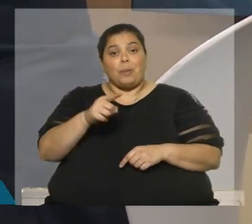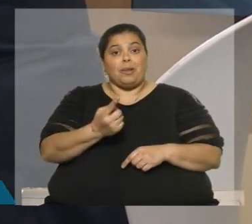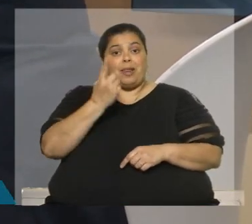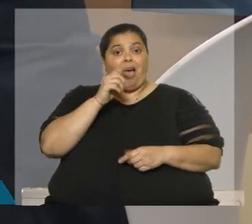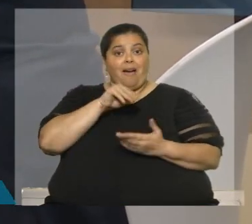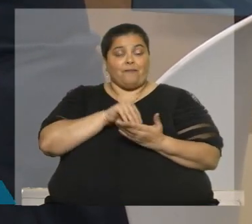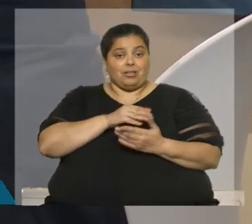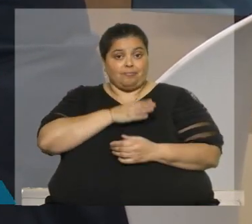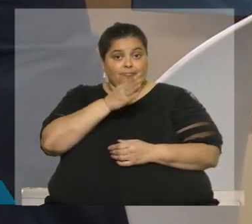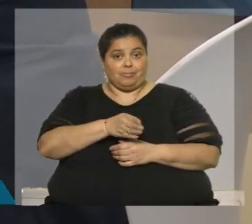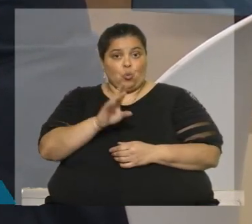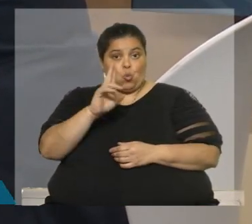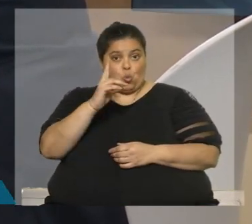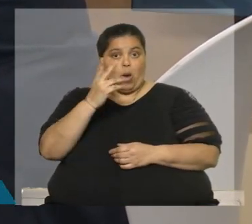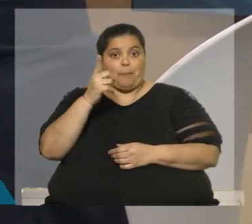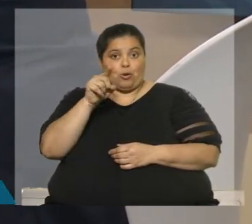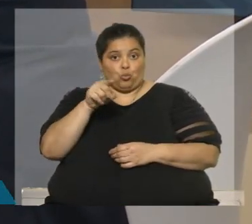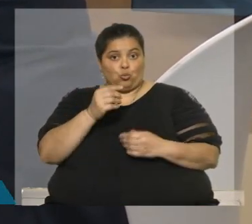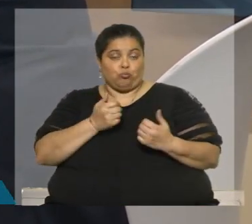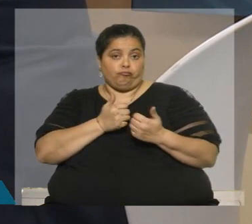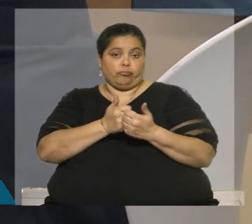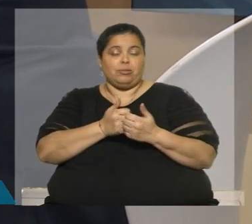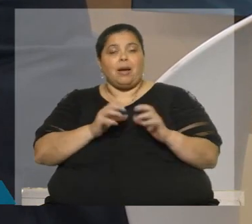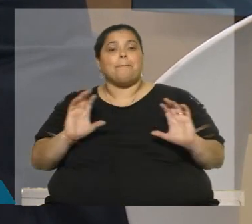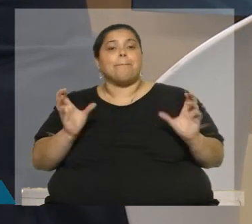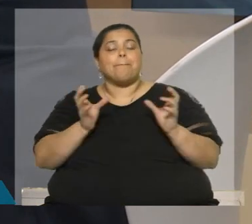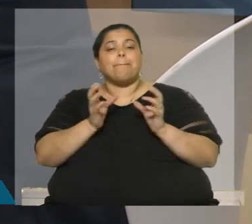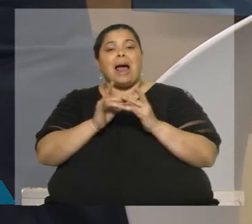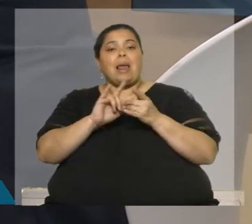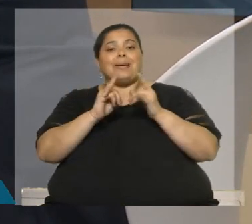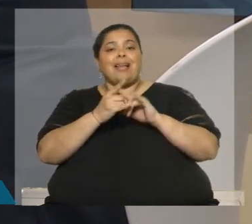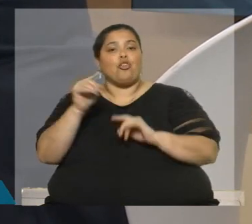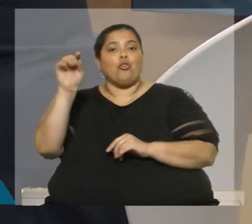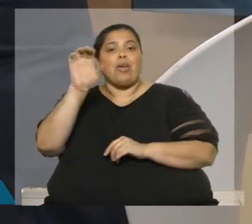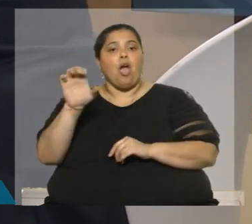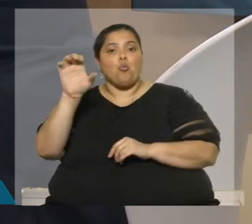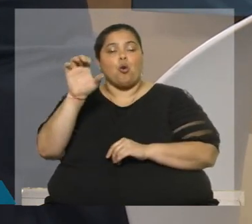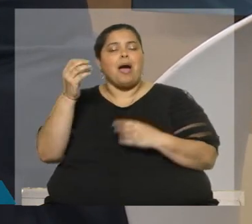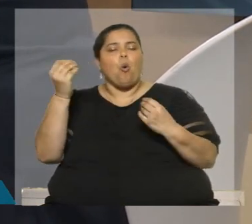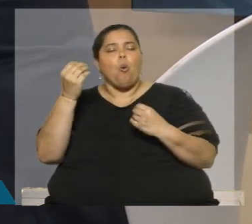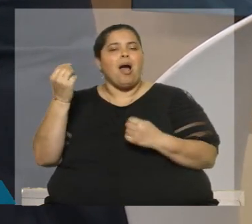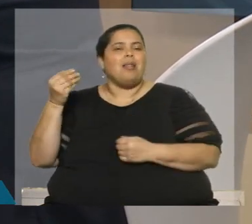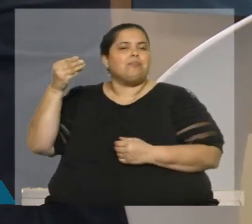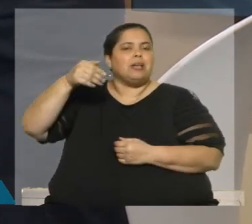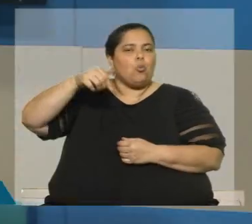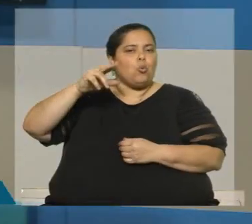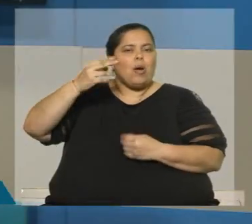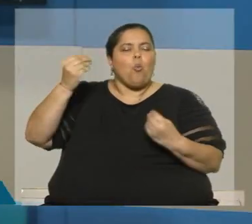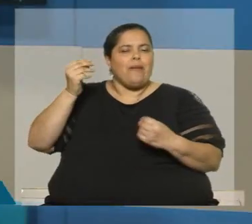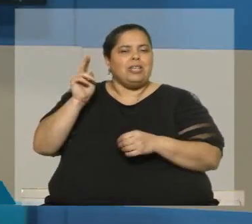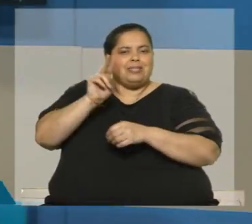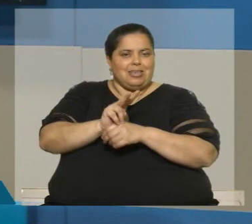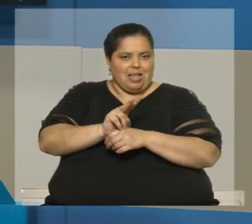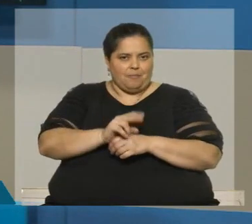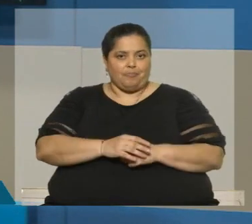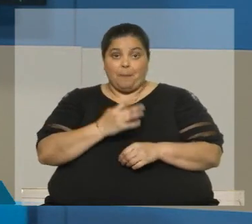ahora al frente de una delegación de parlamentarios europeos. ¿Cuál es la prioridad de su visita? ¿Qué traen en la agenda? Mira, la prioridad primero es